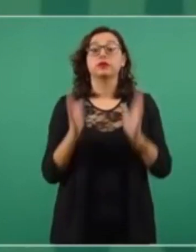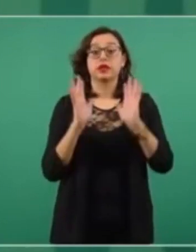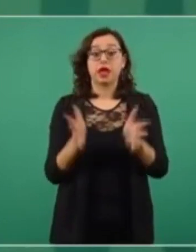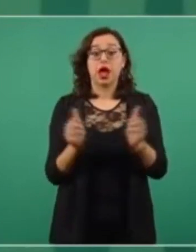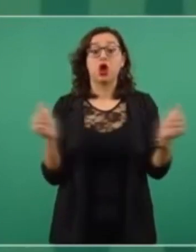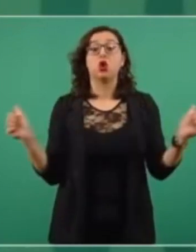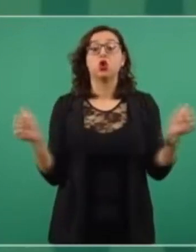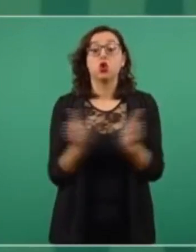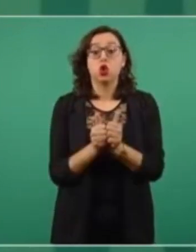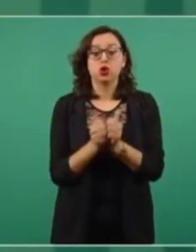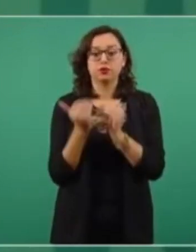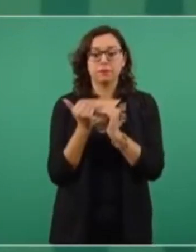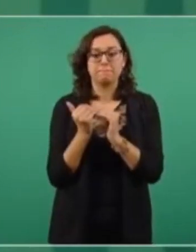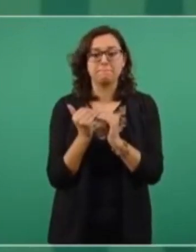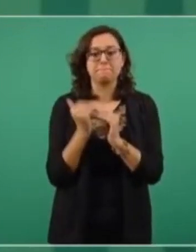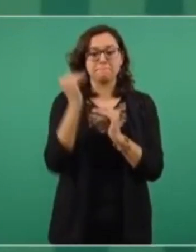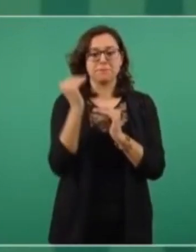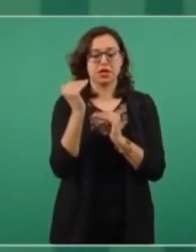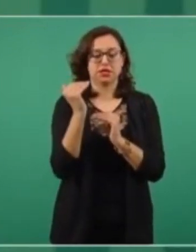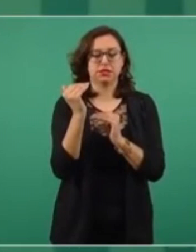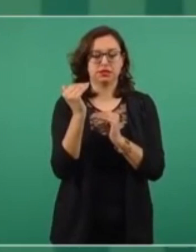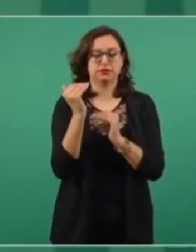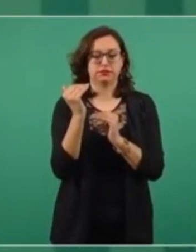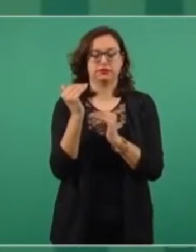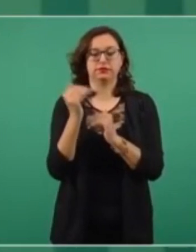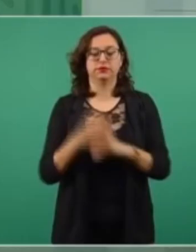en la pensión.